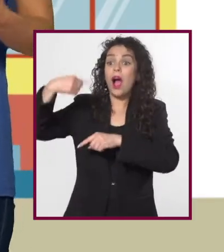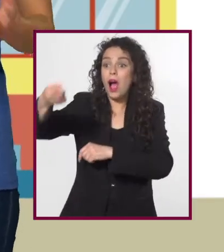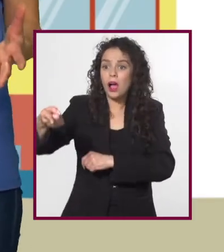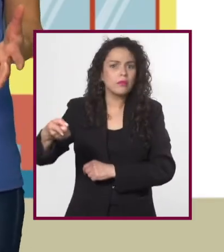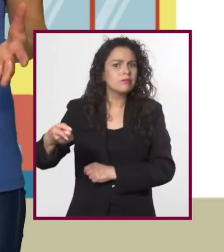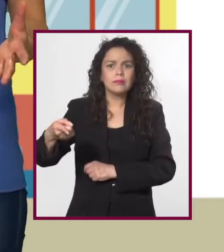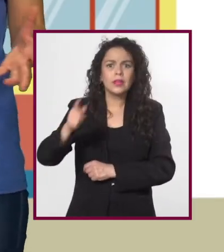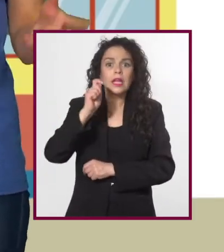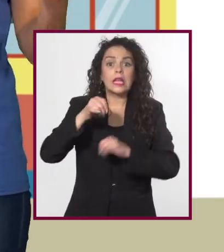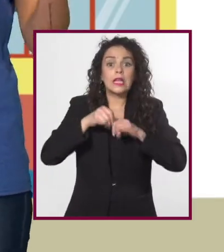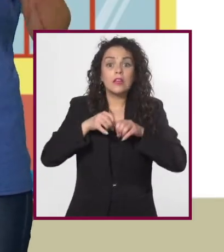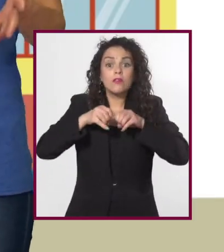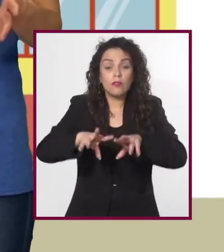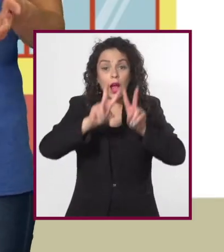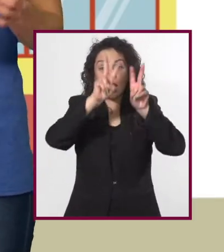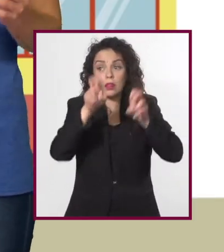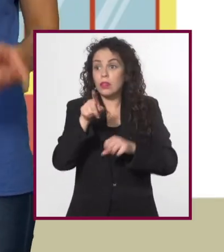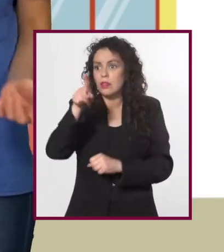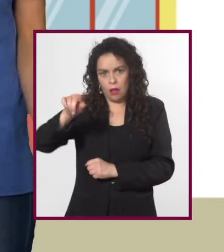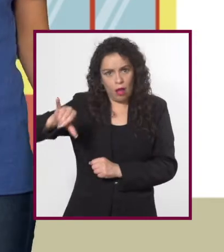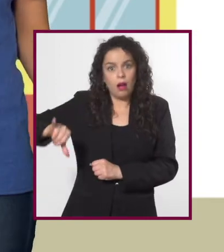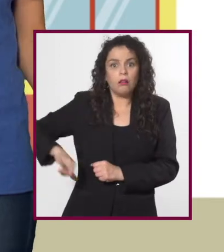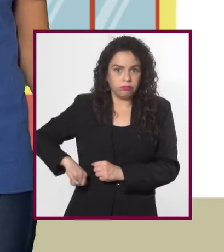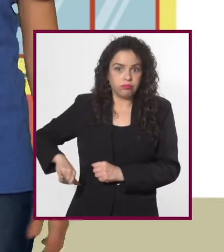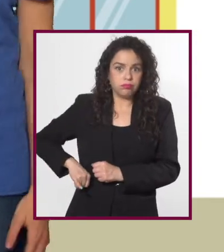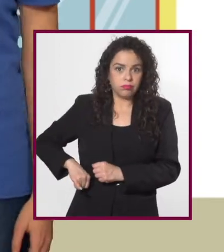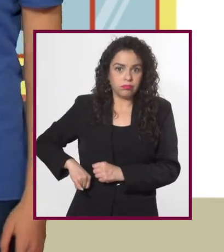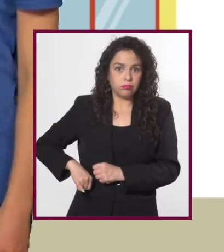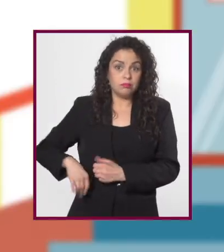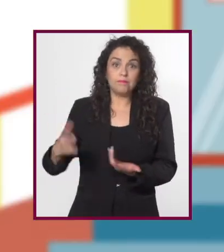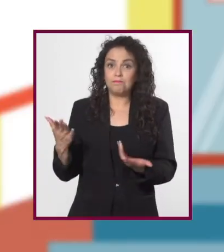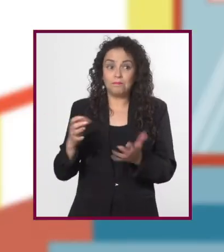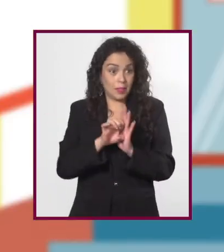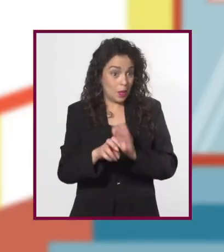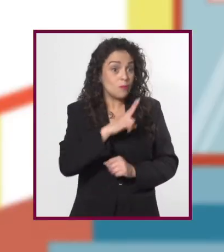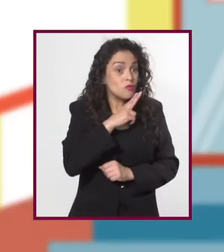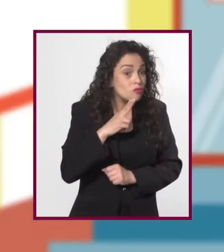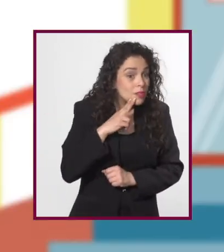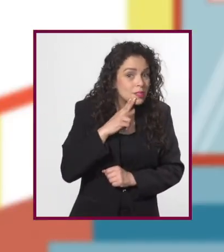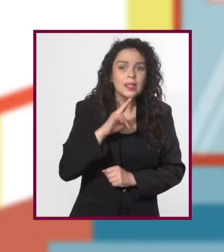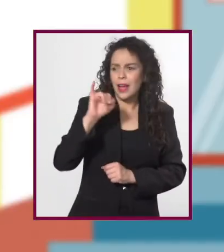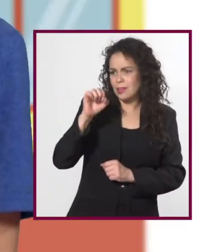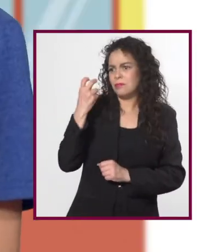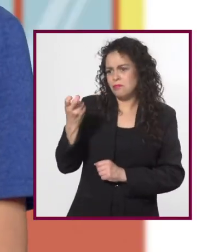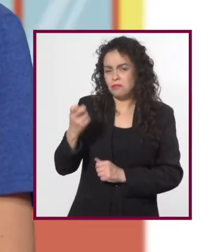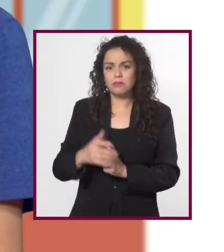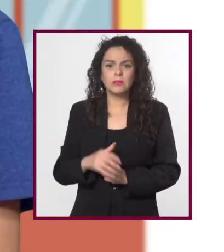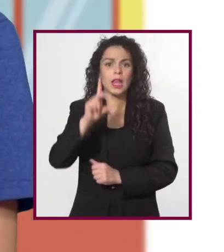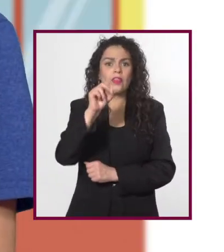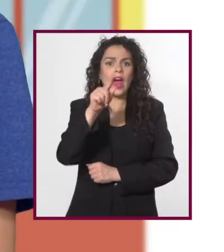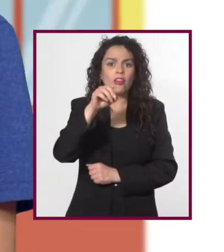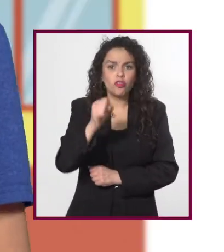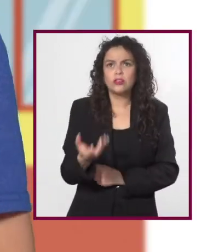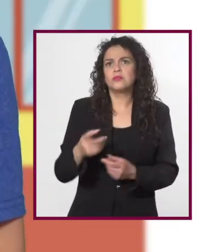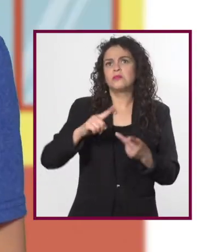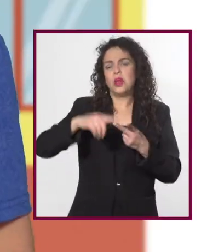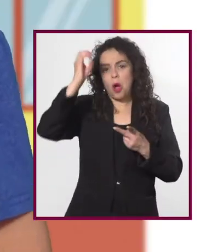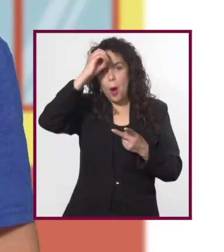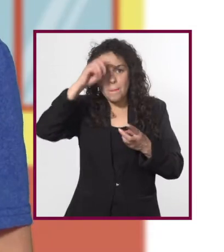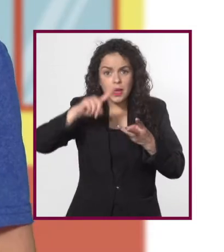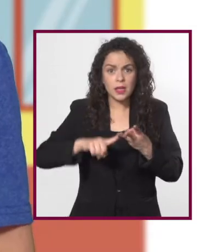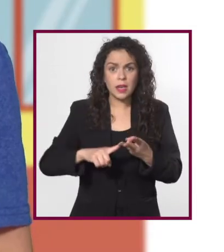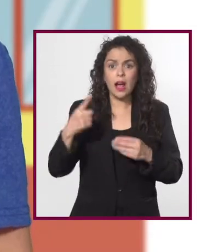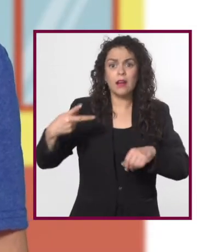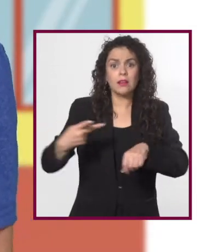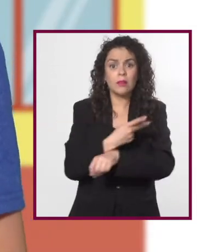lado de la calle, sino a la información sobre un tema que le interesa. ¿Una noticia? Una noticia. Datos,